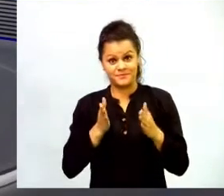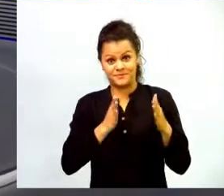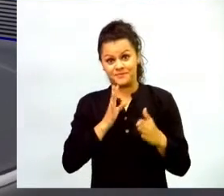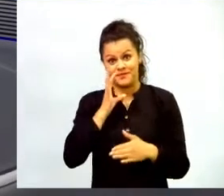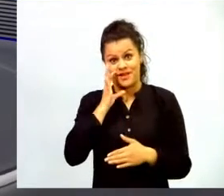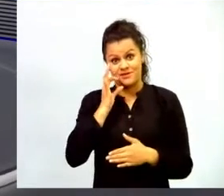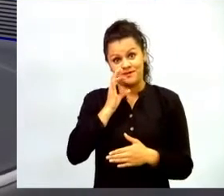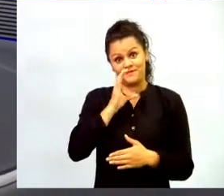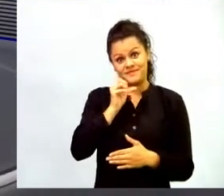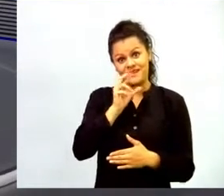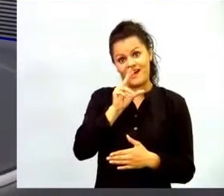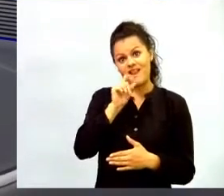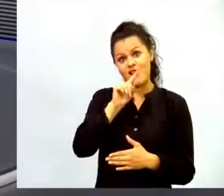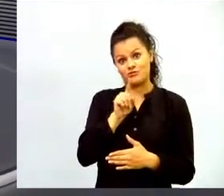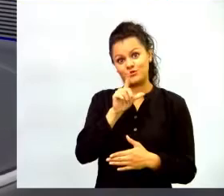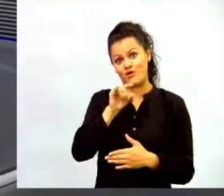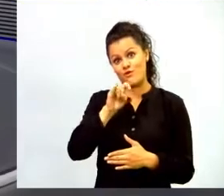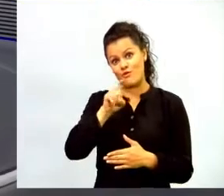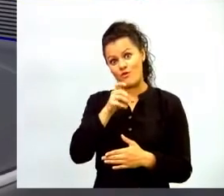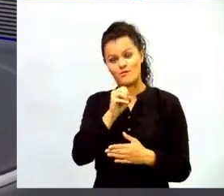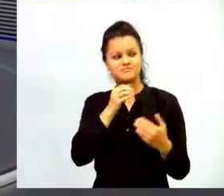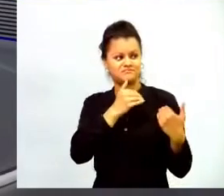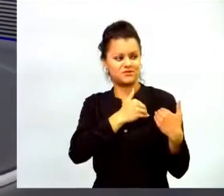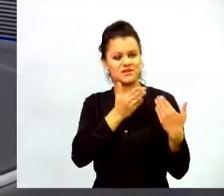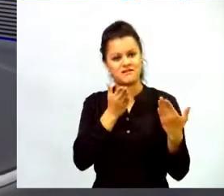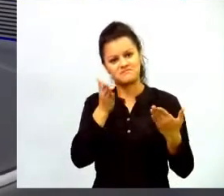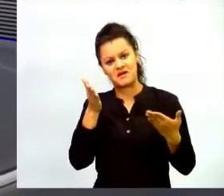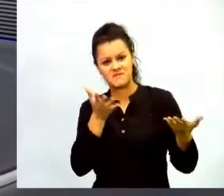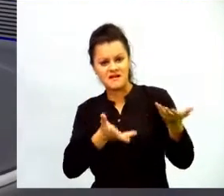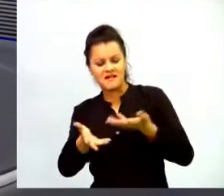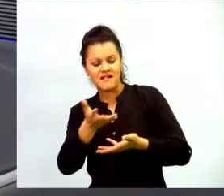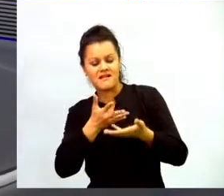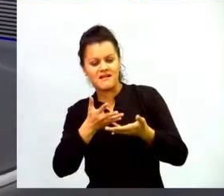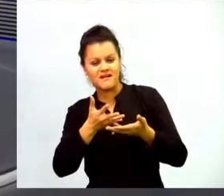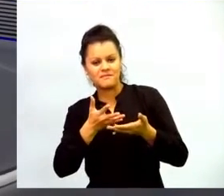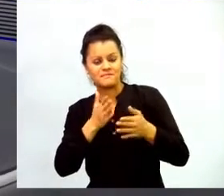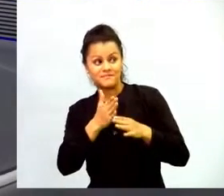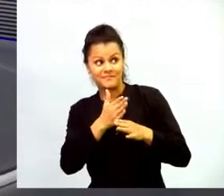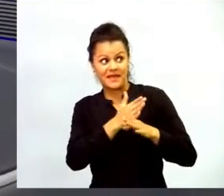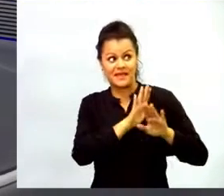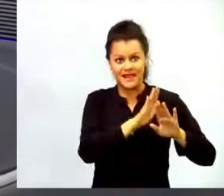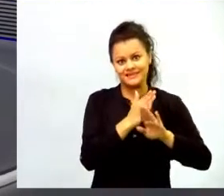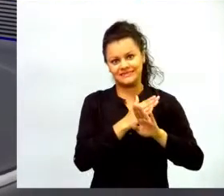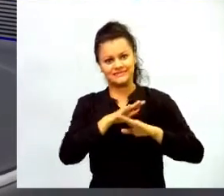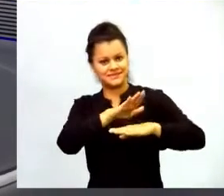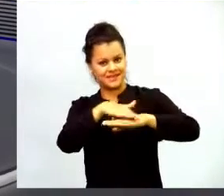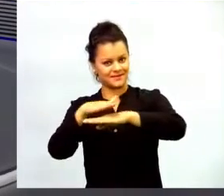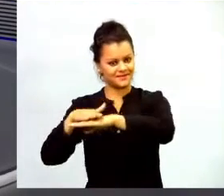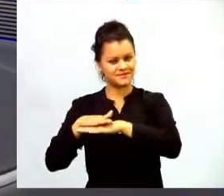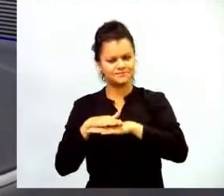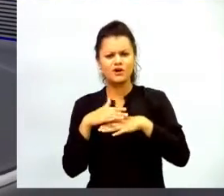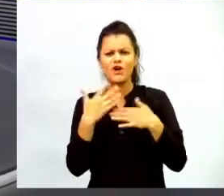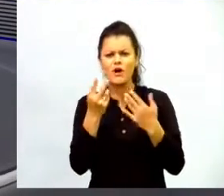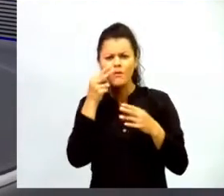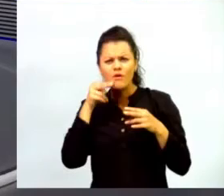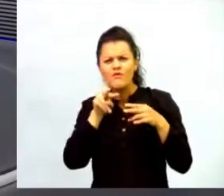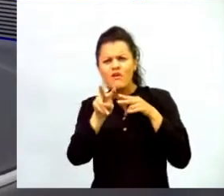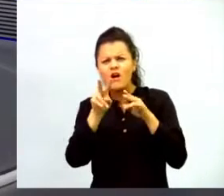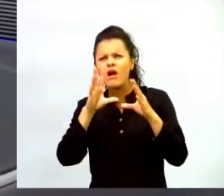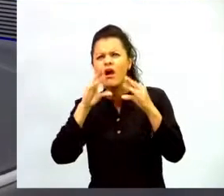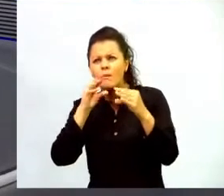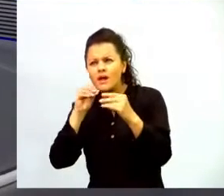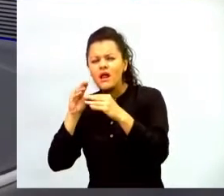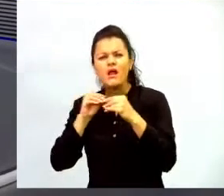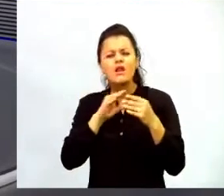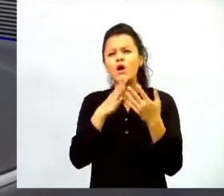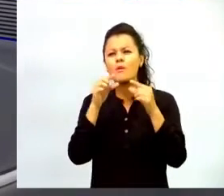quien va a ser el moderador, quiero recordarles las etiquetas con las cuales estamos mirando las conversaciones, todas